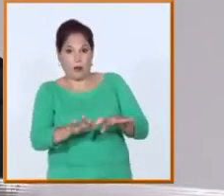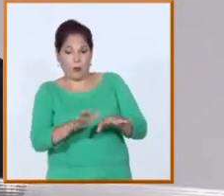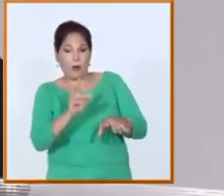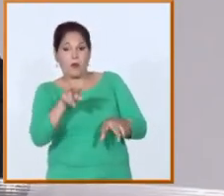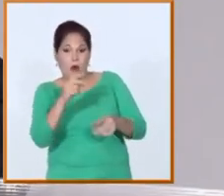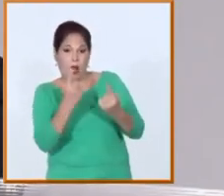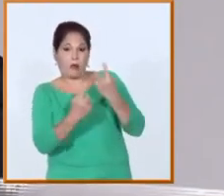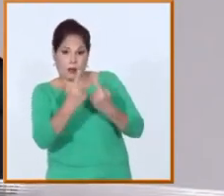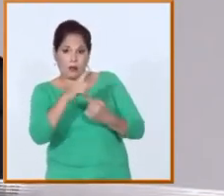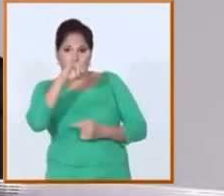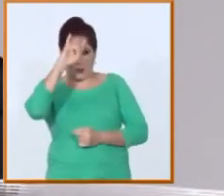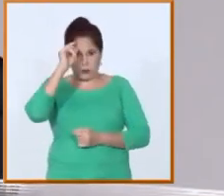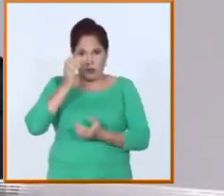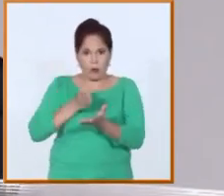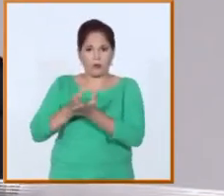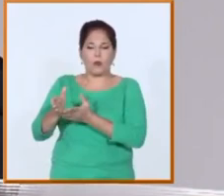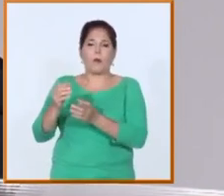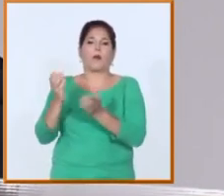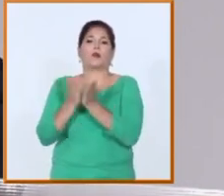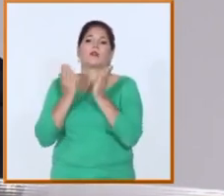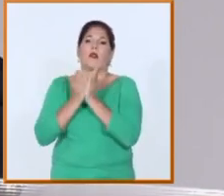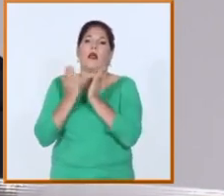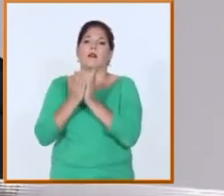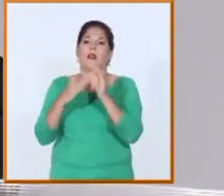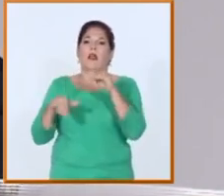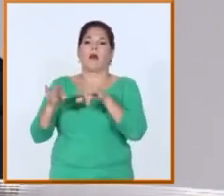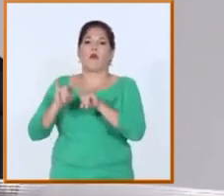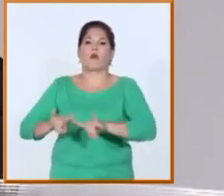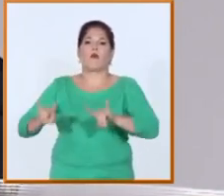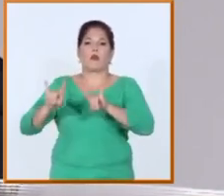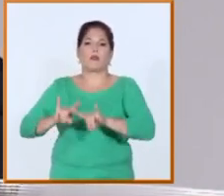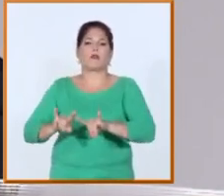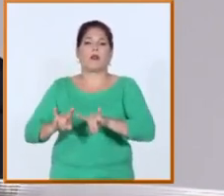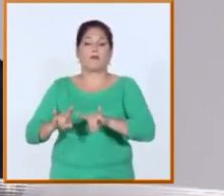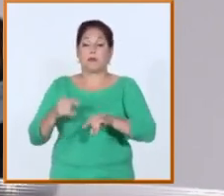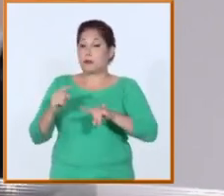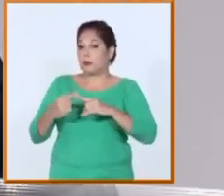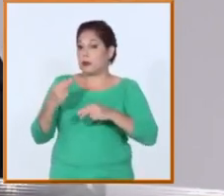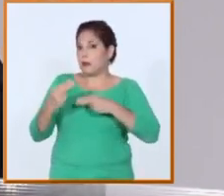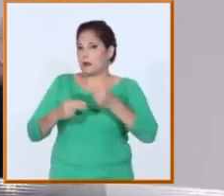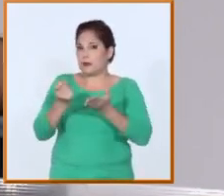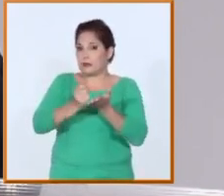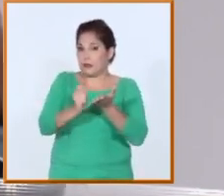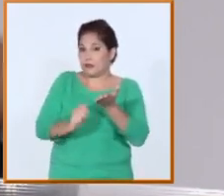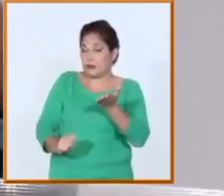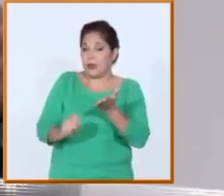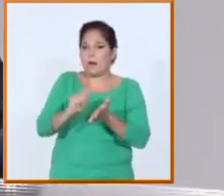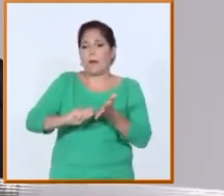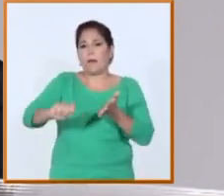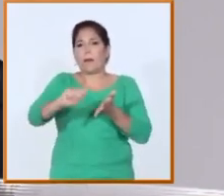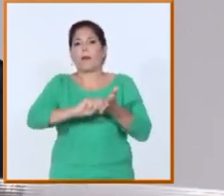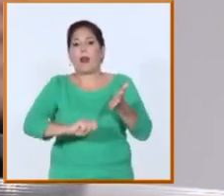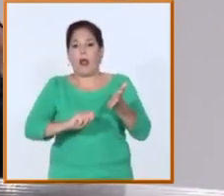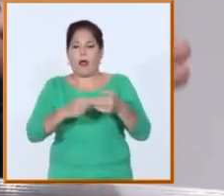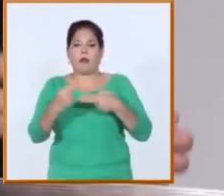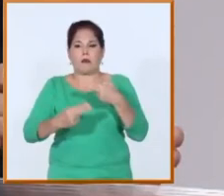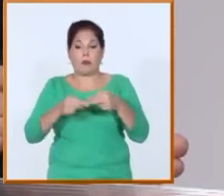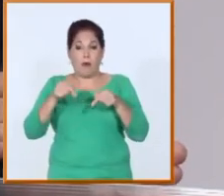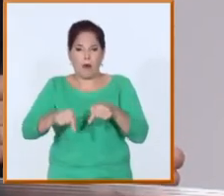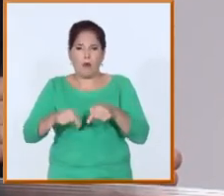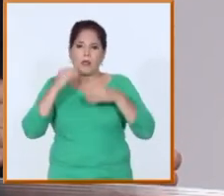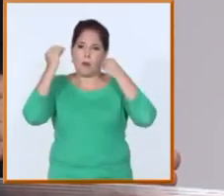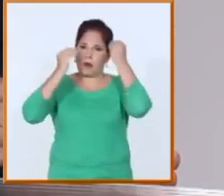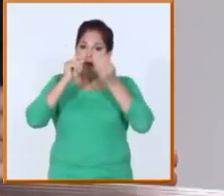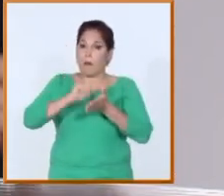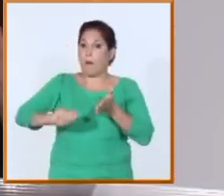que llegamos a una buena labor en la elaboración de los planes E, son perfectibles, estamos en medio de análisis, no